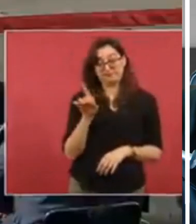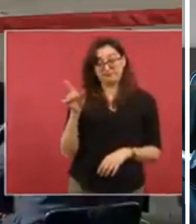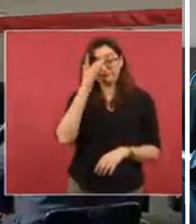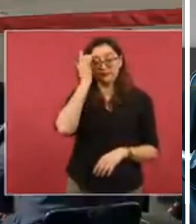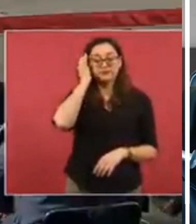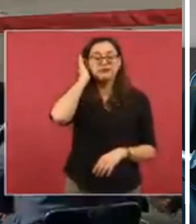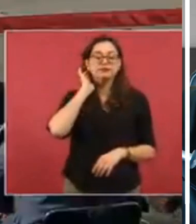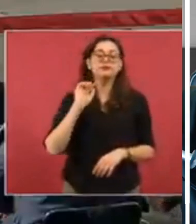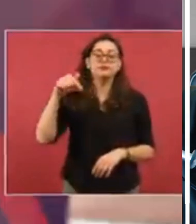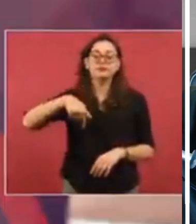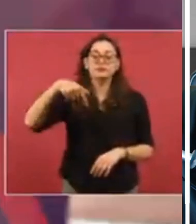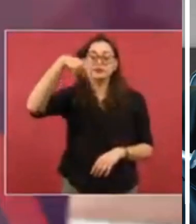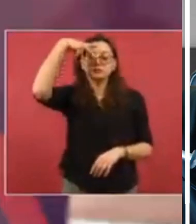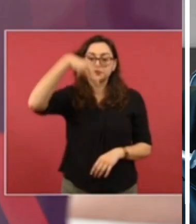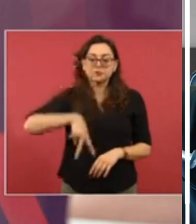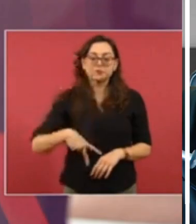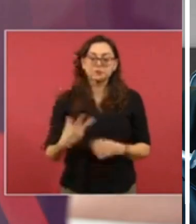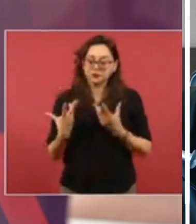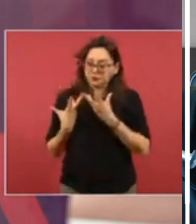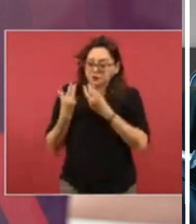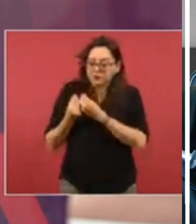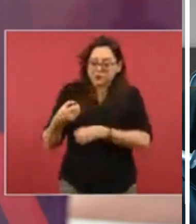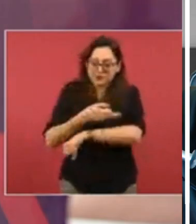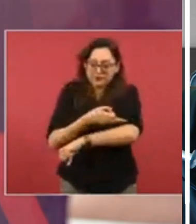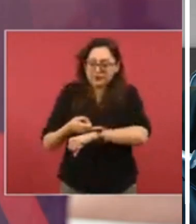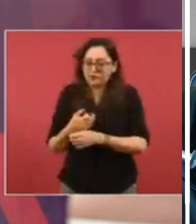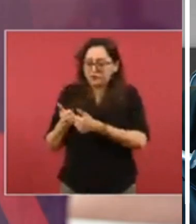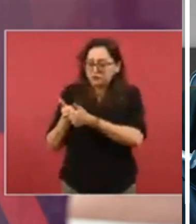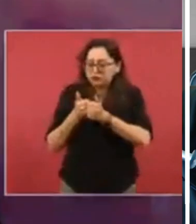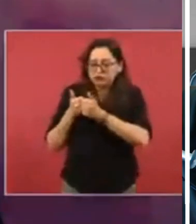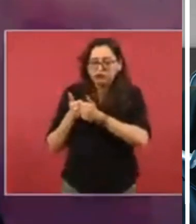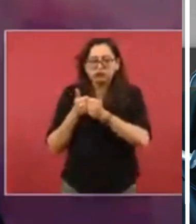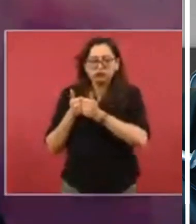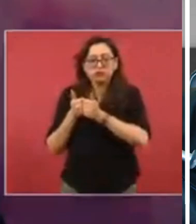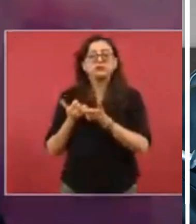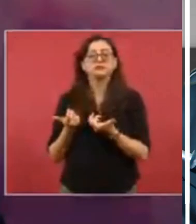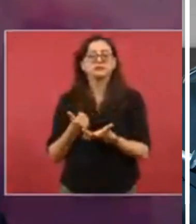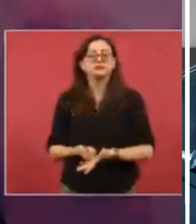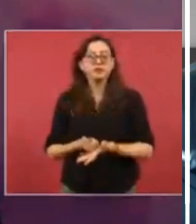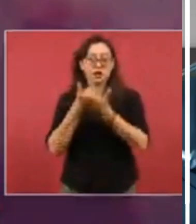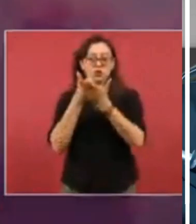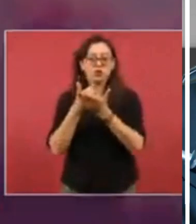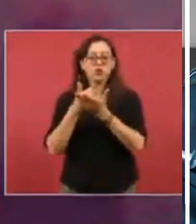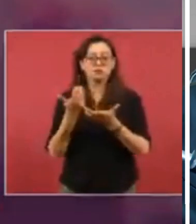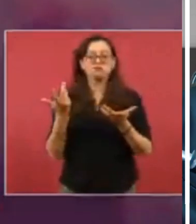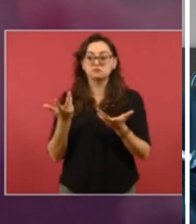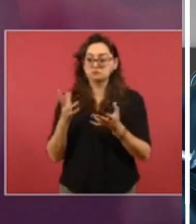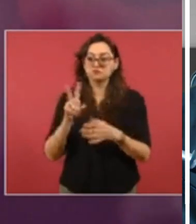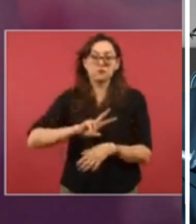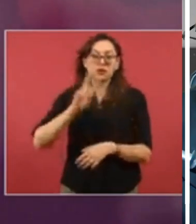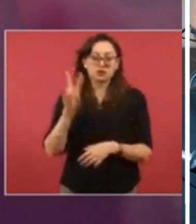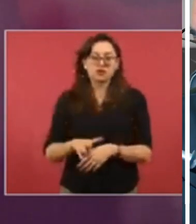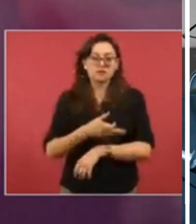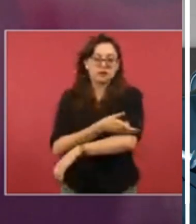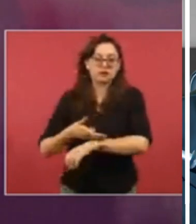y yo creo que eso nos ha ayudado mucho a mantener la